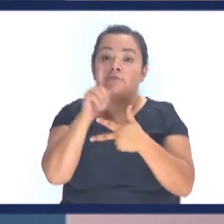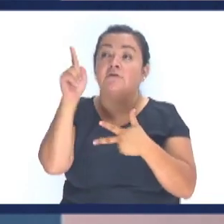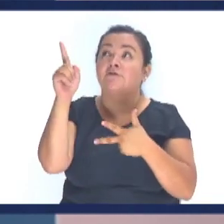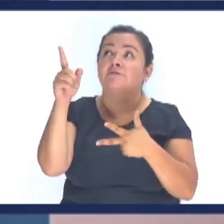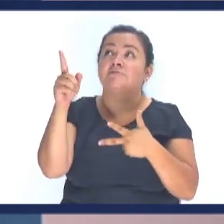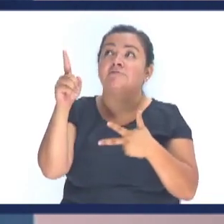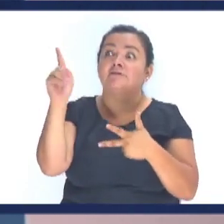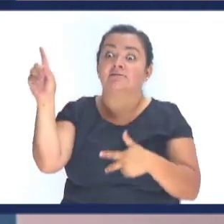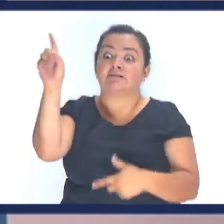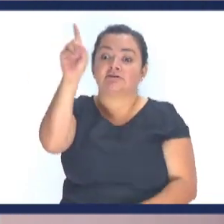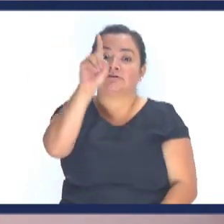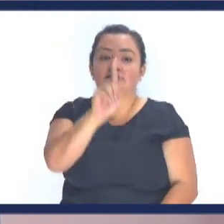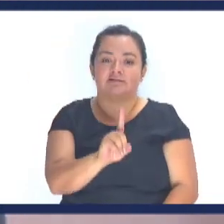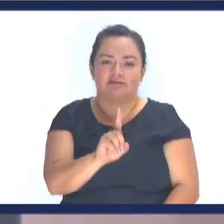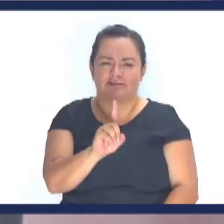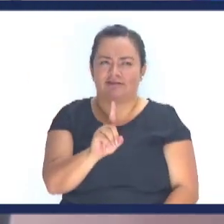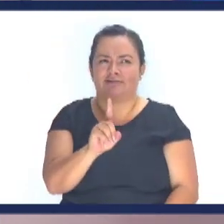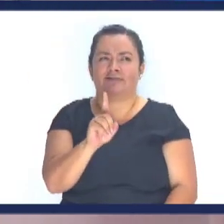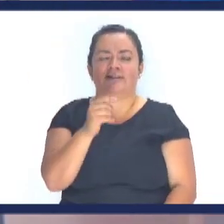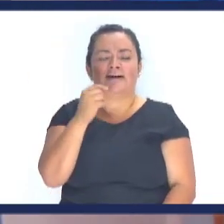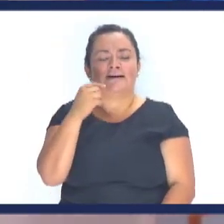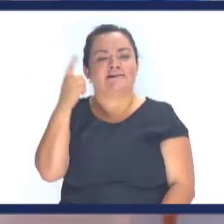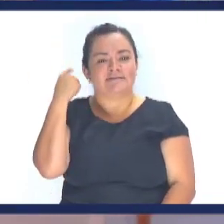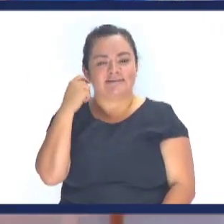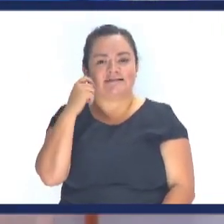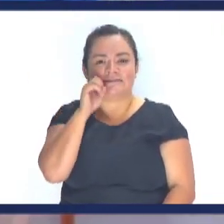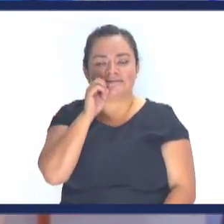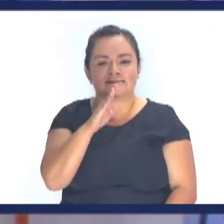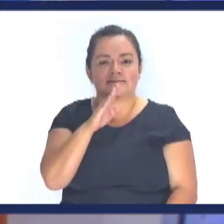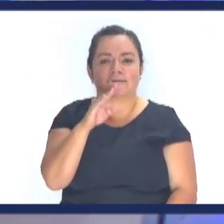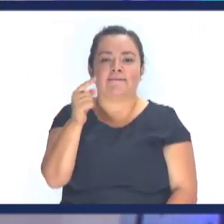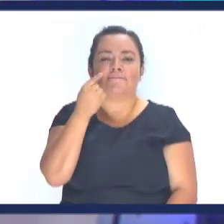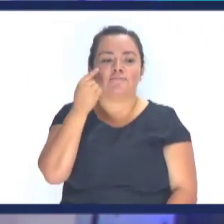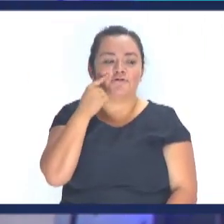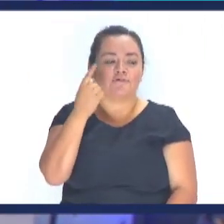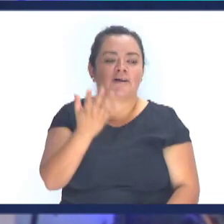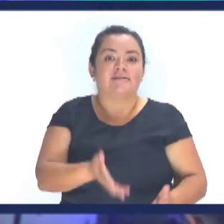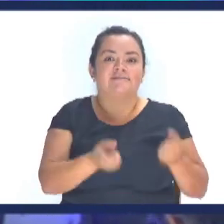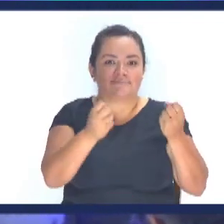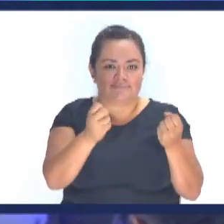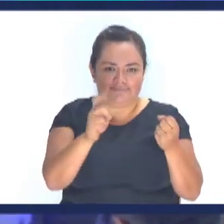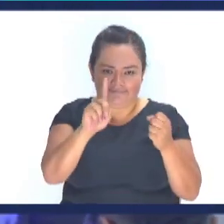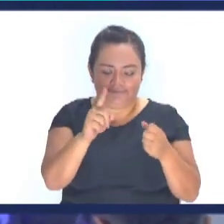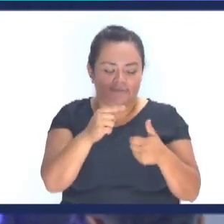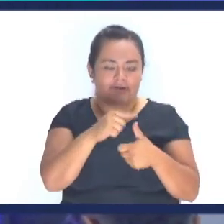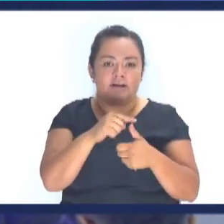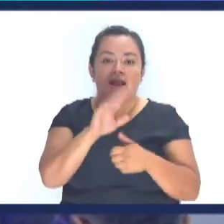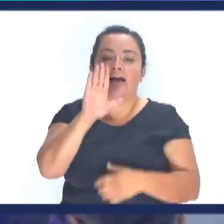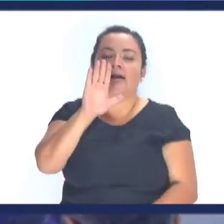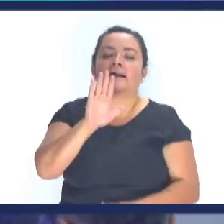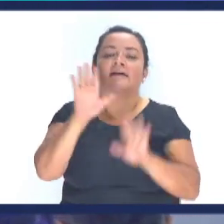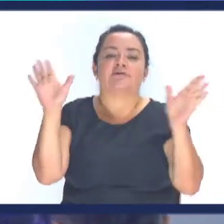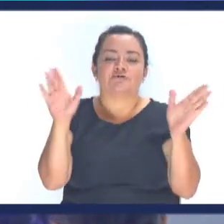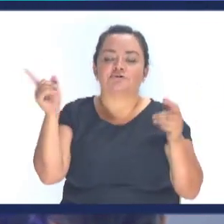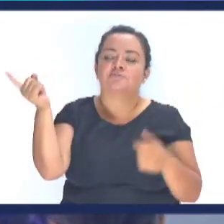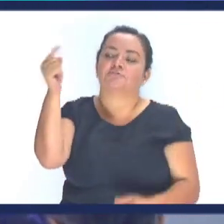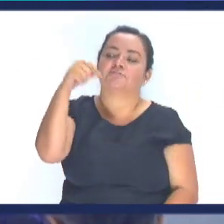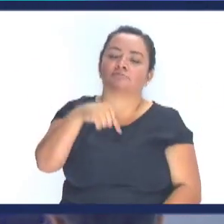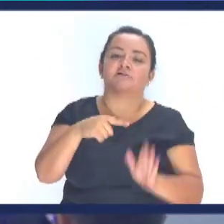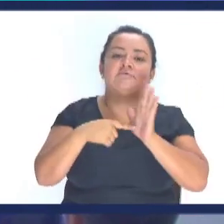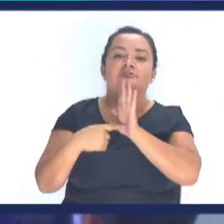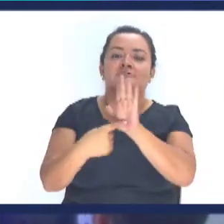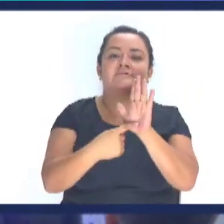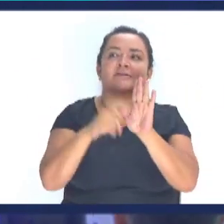tenía por venir a la tierra a pesar de que dije al inicio que era a buscar y a salvar lo que se había perdido Jesús vino a